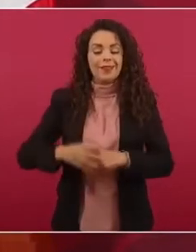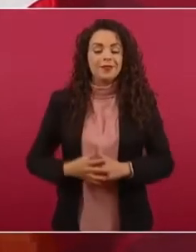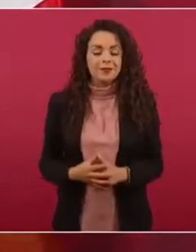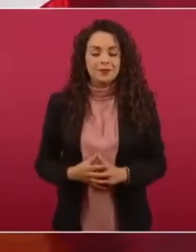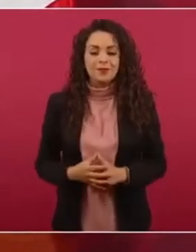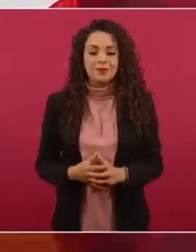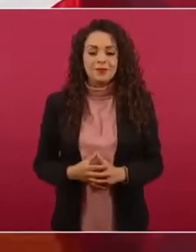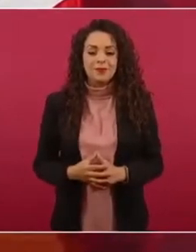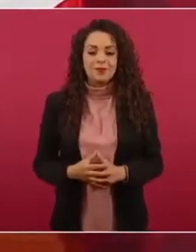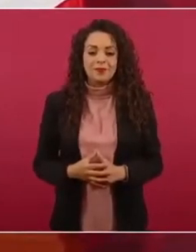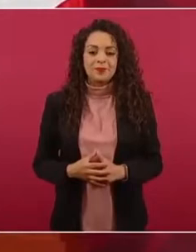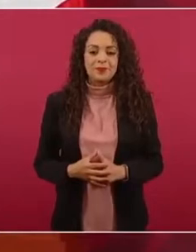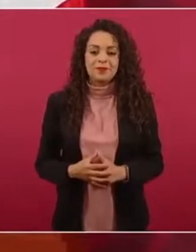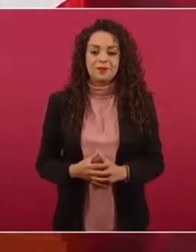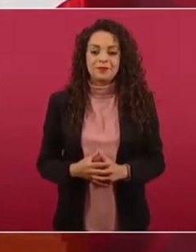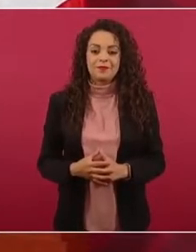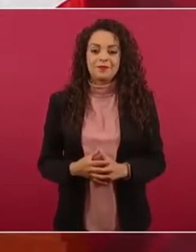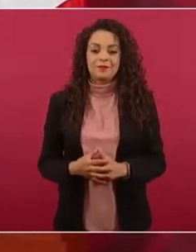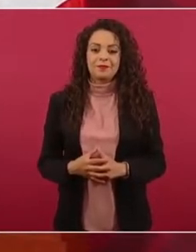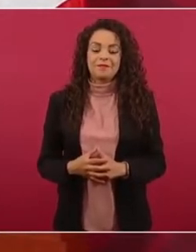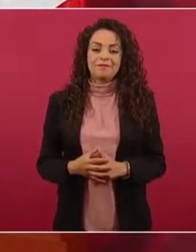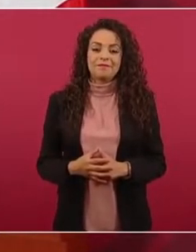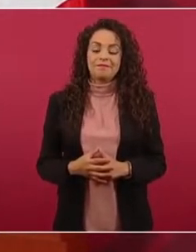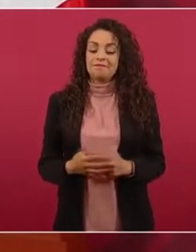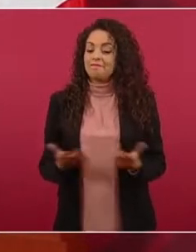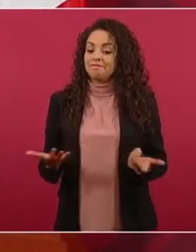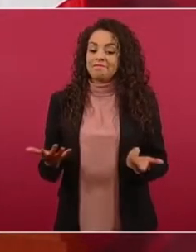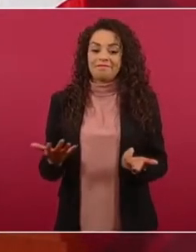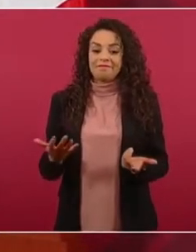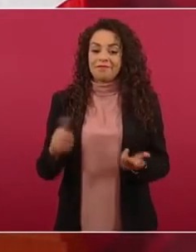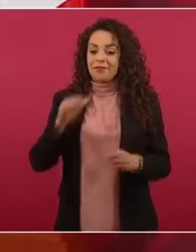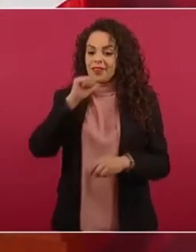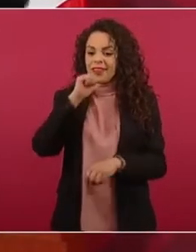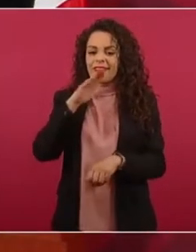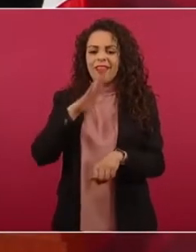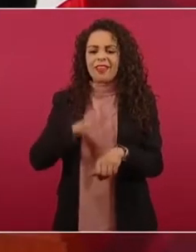para dimensionar